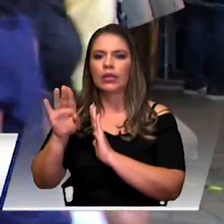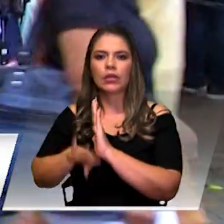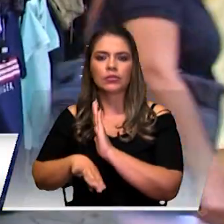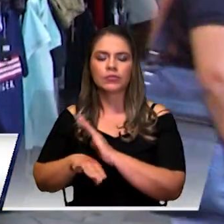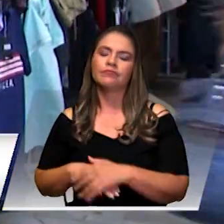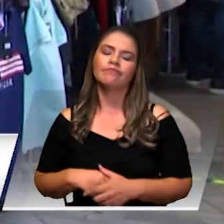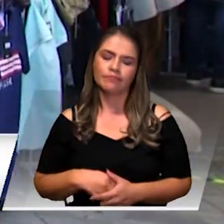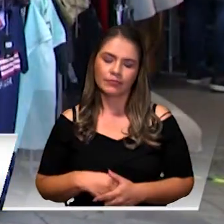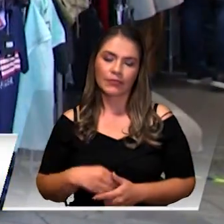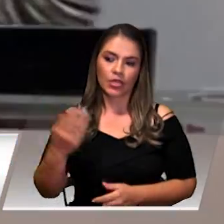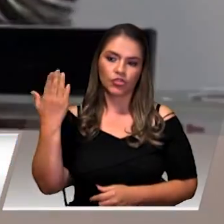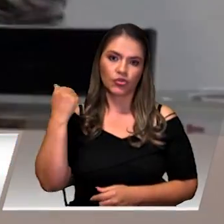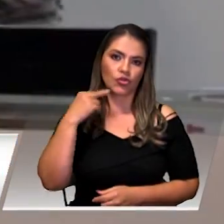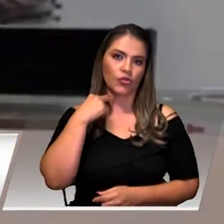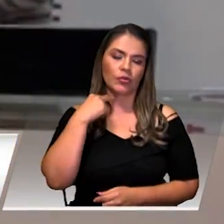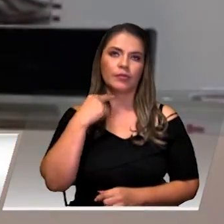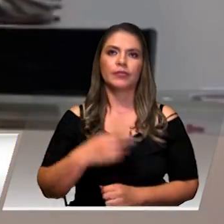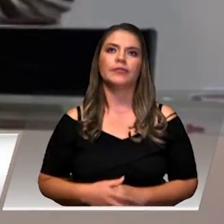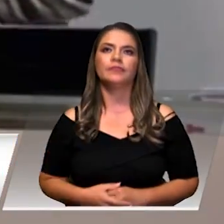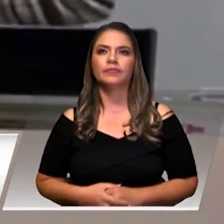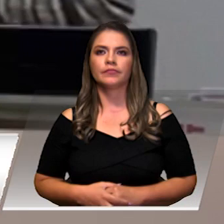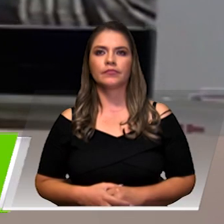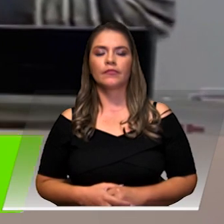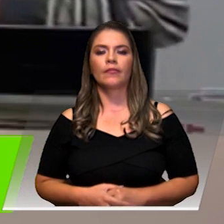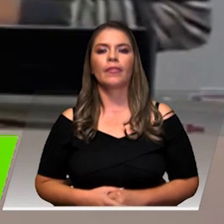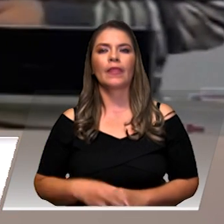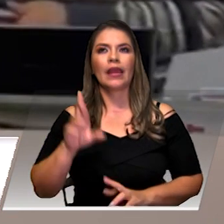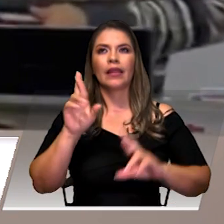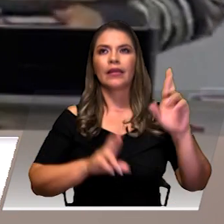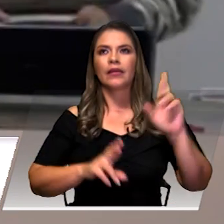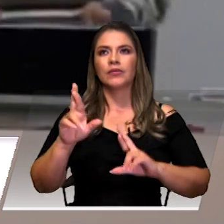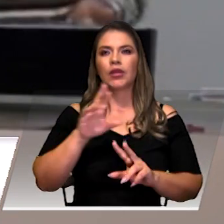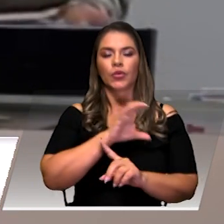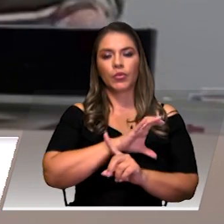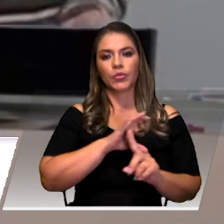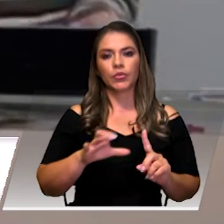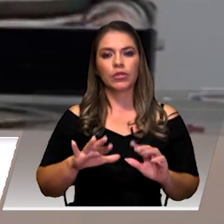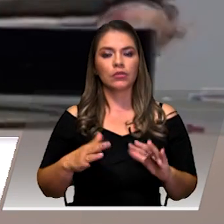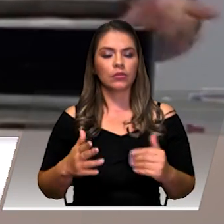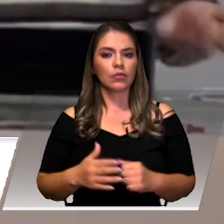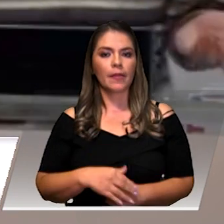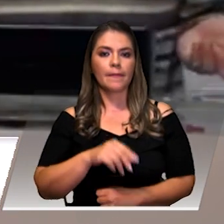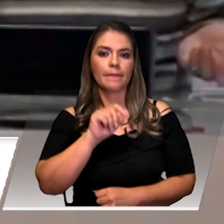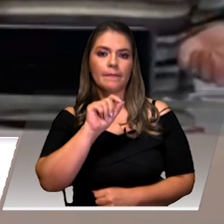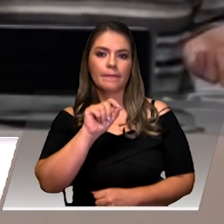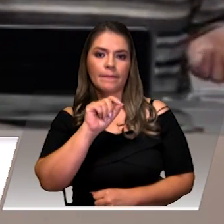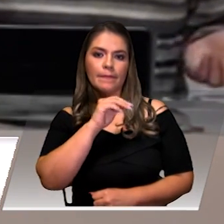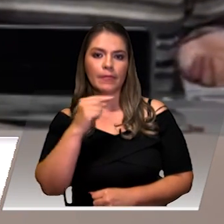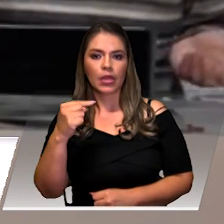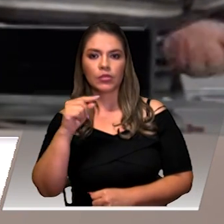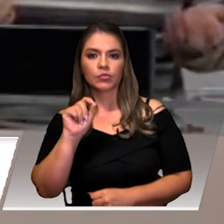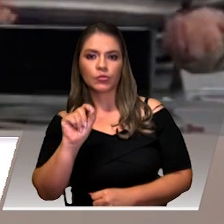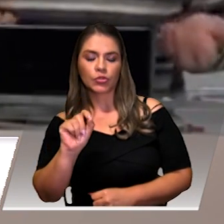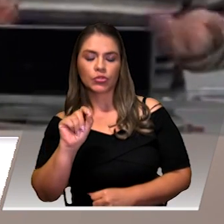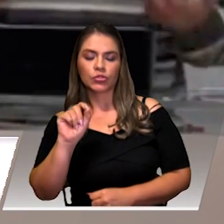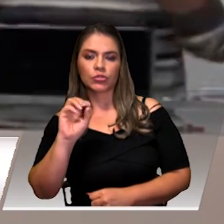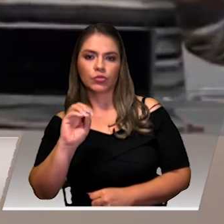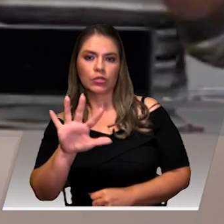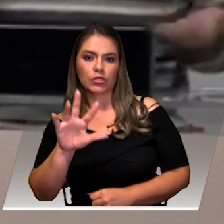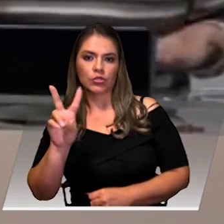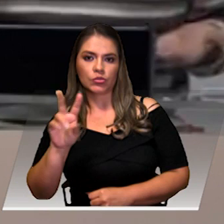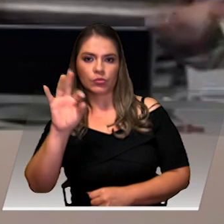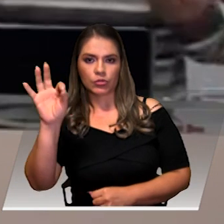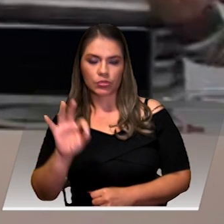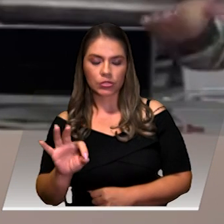acuerdo con la información del DANE. En recreación y cultura vemos una variación del menos 0,52%, en donde